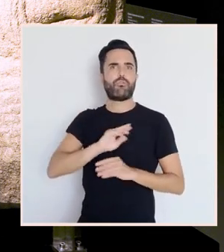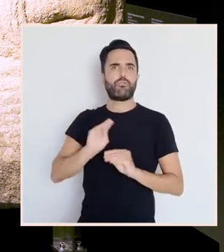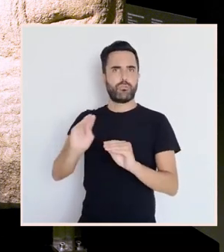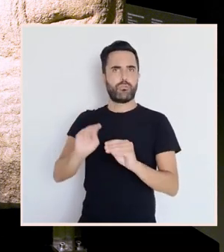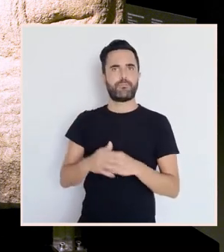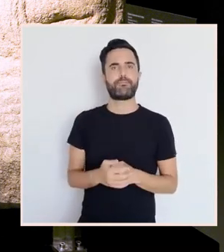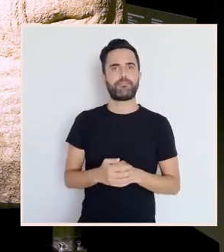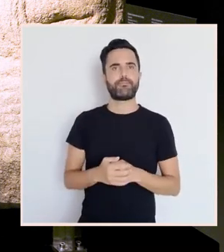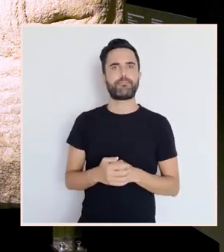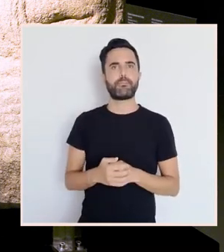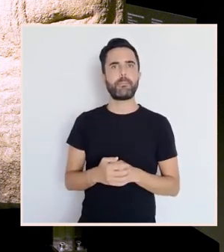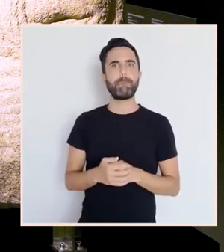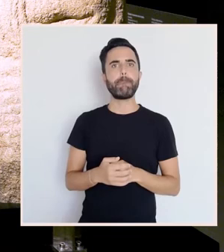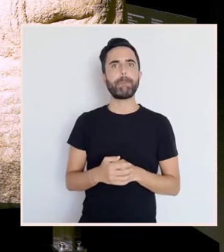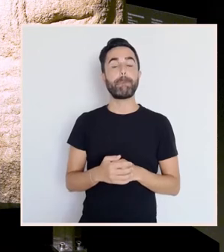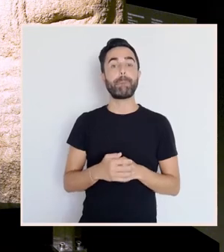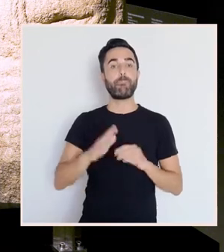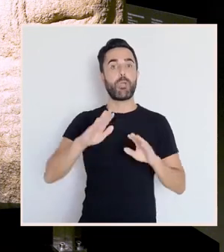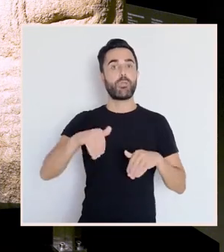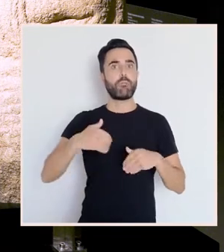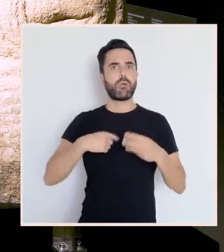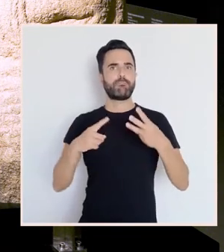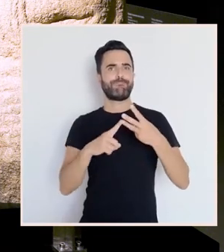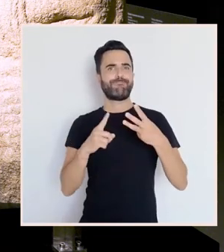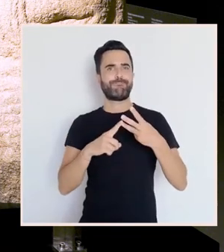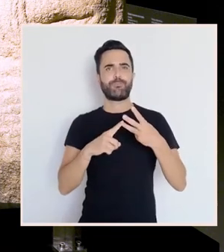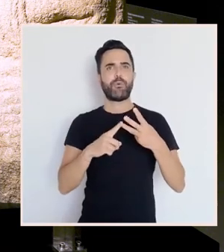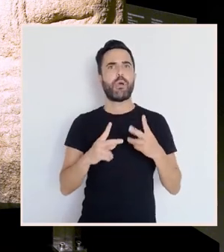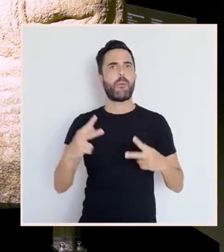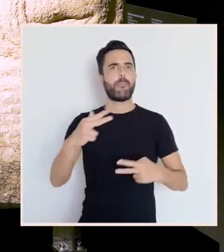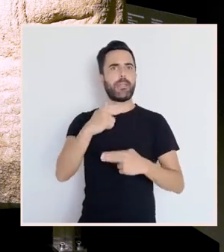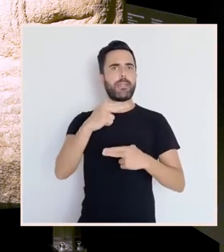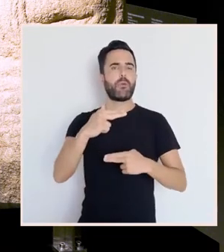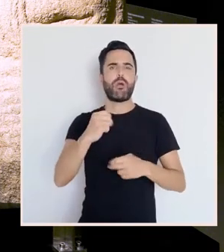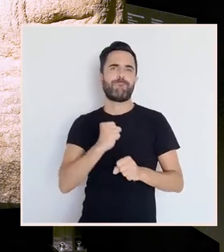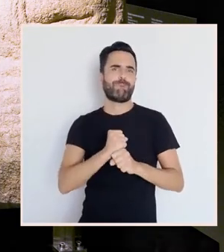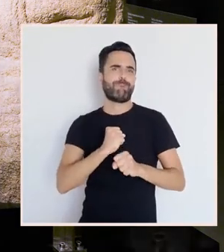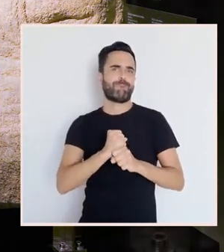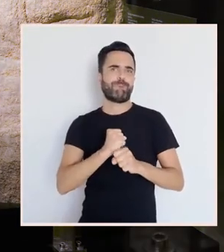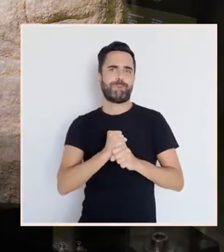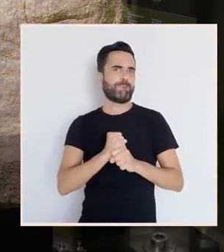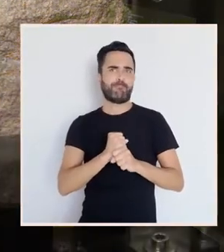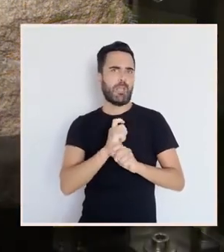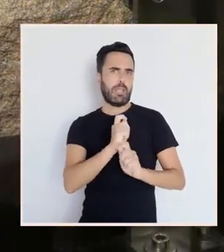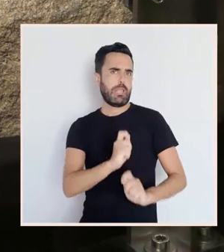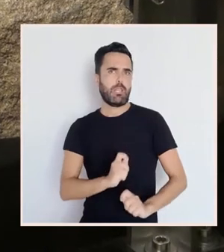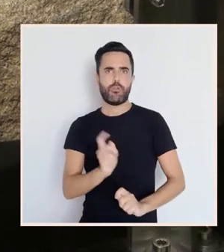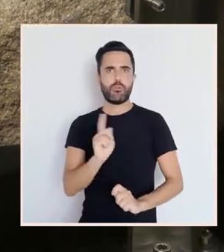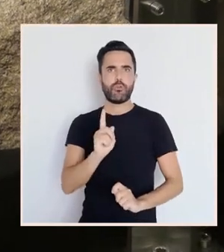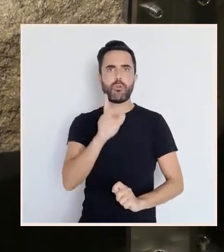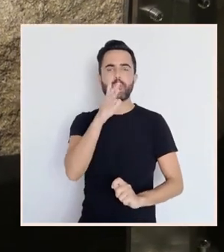unha parte que non acostuma estar traballada, xa que iría colocada no chan para suxeitar a estructura.